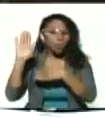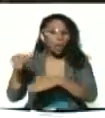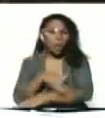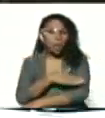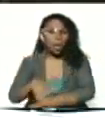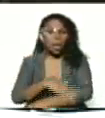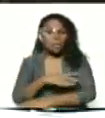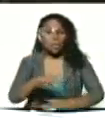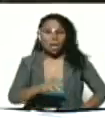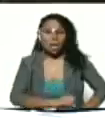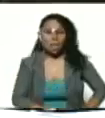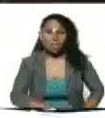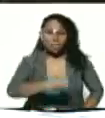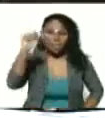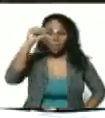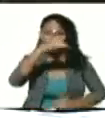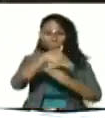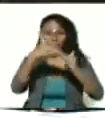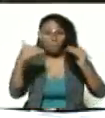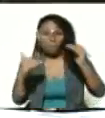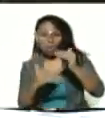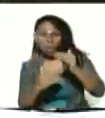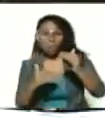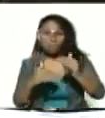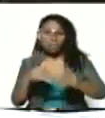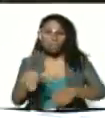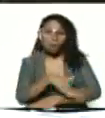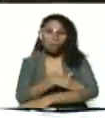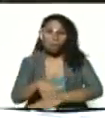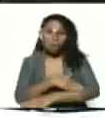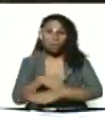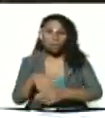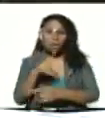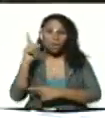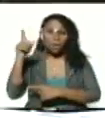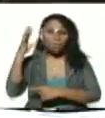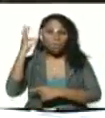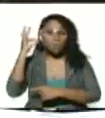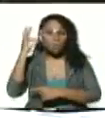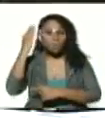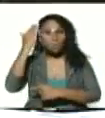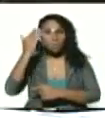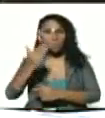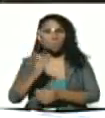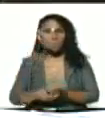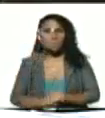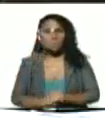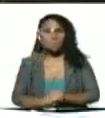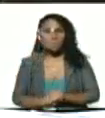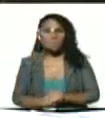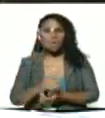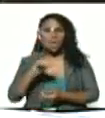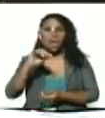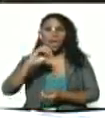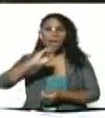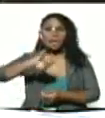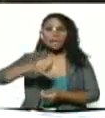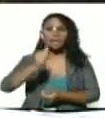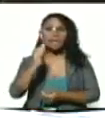Libertador a la parte baja de la avenida Libertador la almirante en jefa Jacqueline Faría